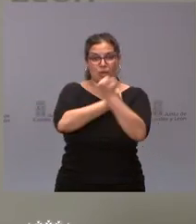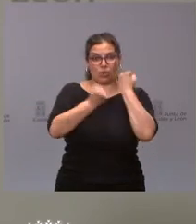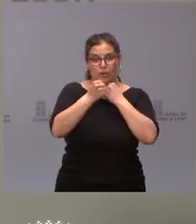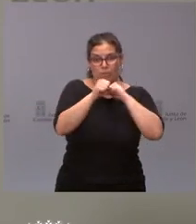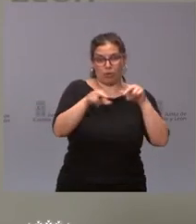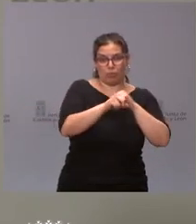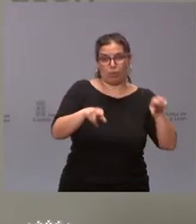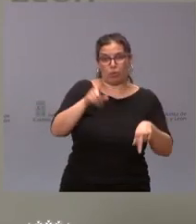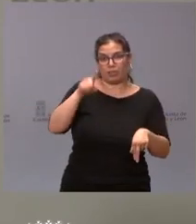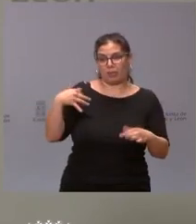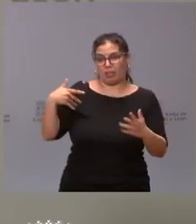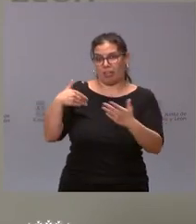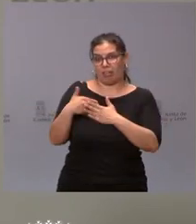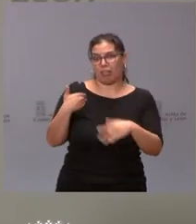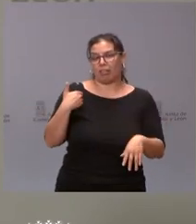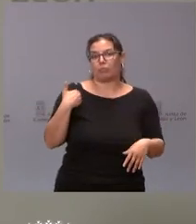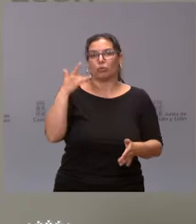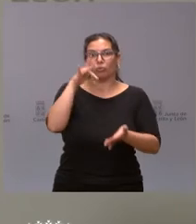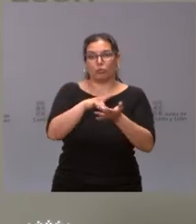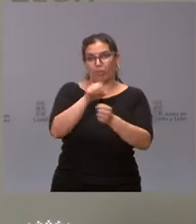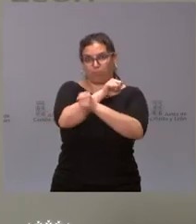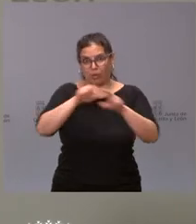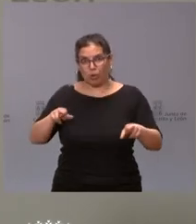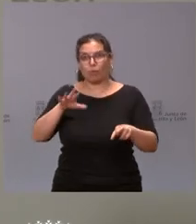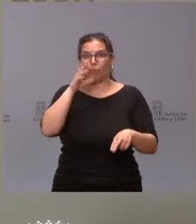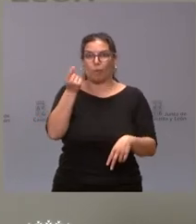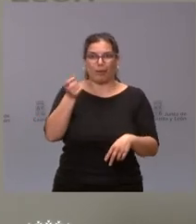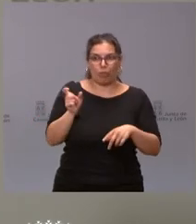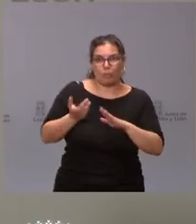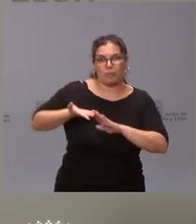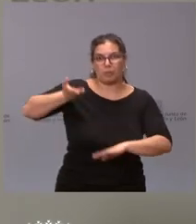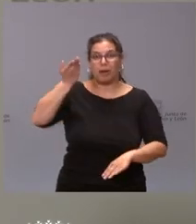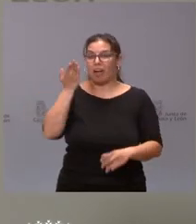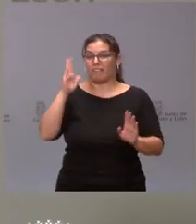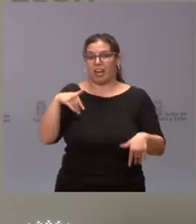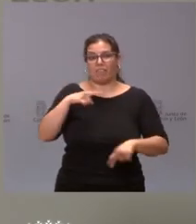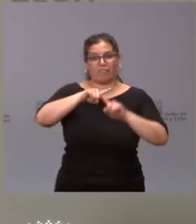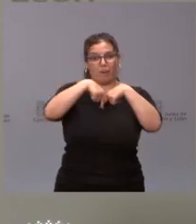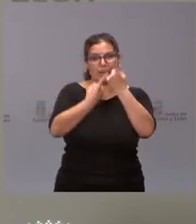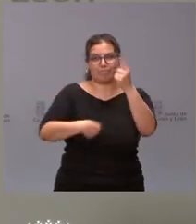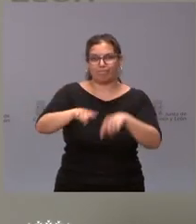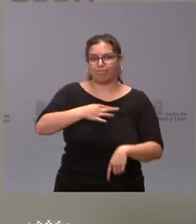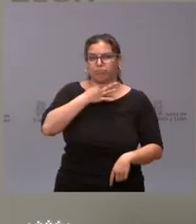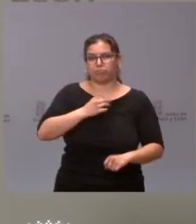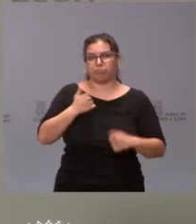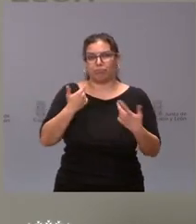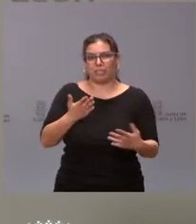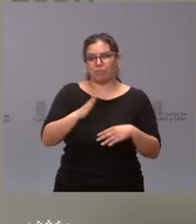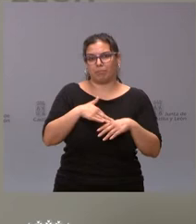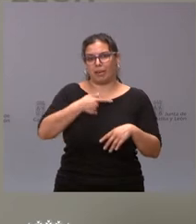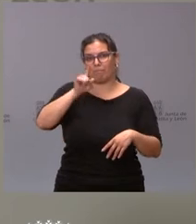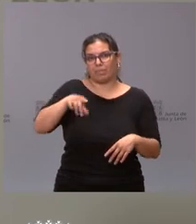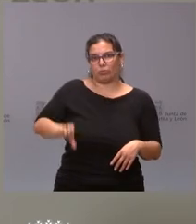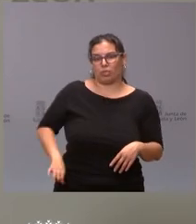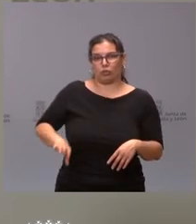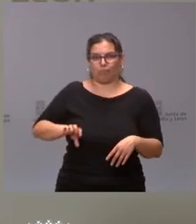agravamiento que hemos tenido recientemente y ante el crecimiento de los precios que hace que muchas familias tengan mayores dificultades para llegar a fin de mes.